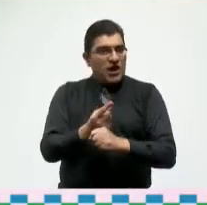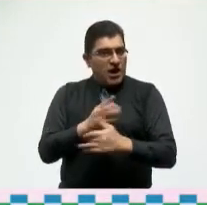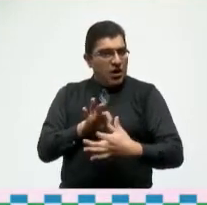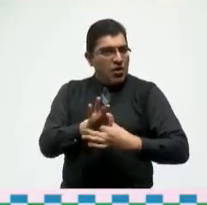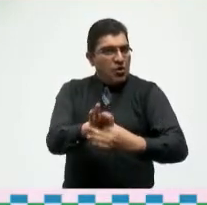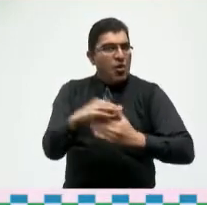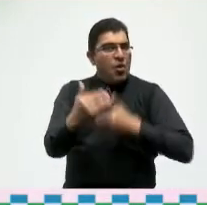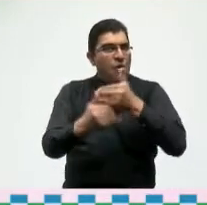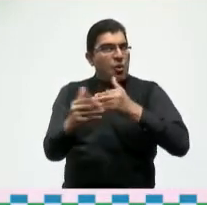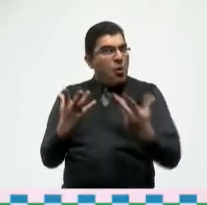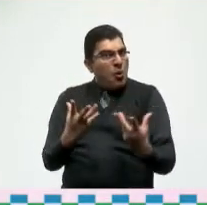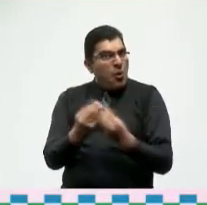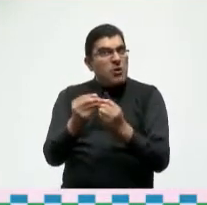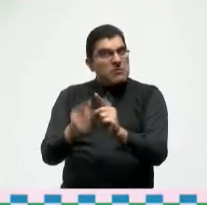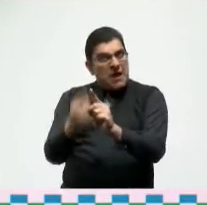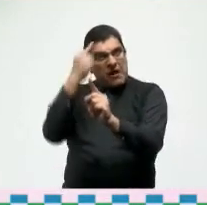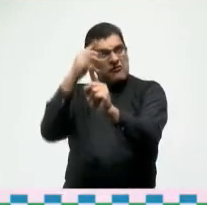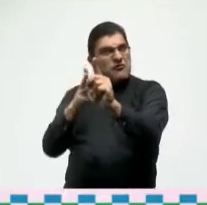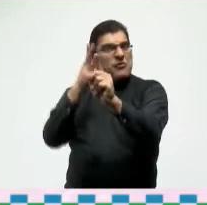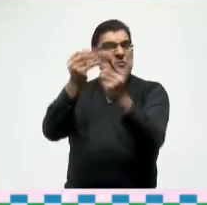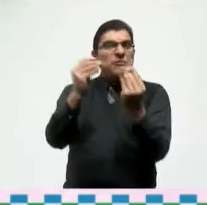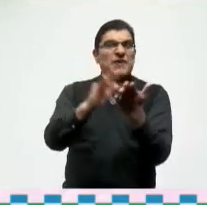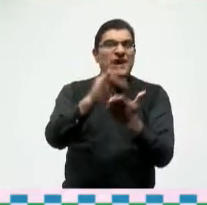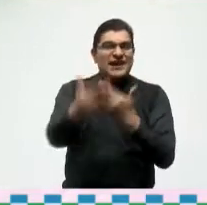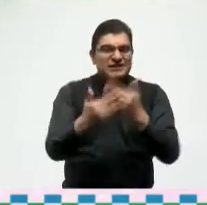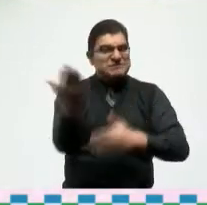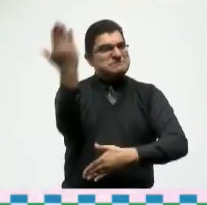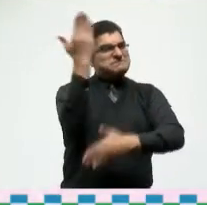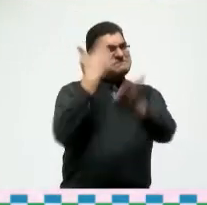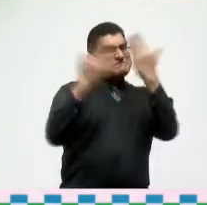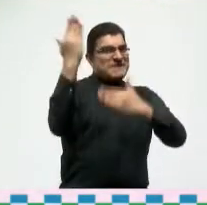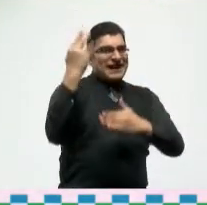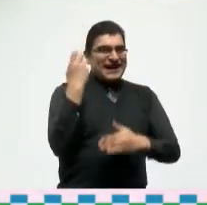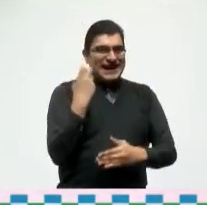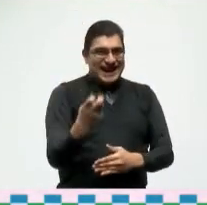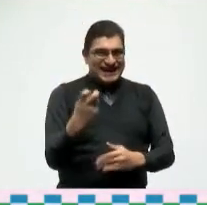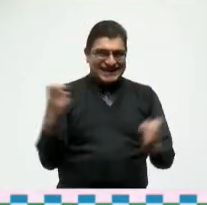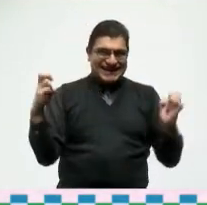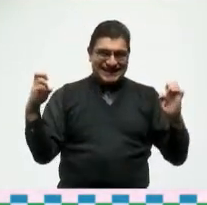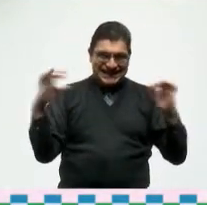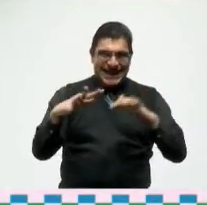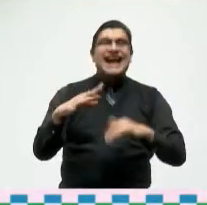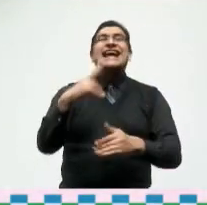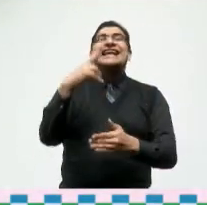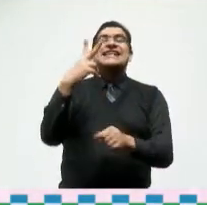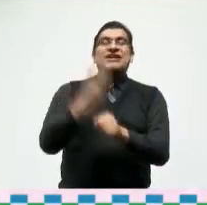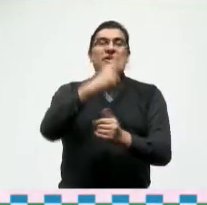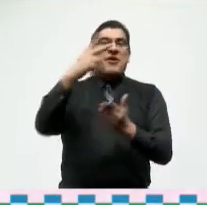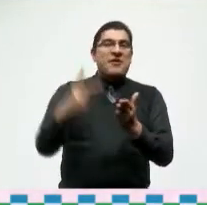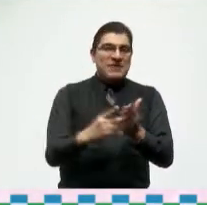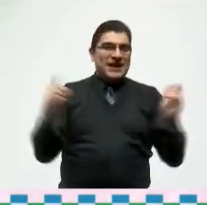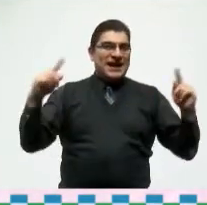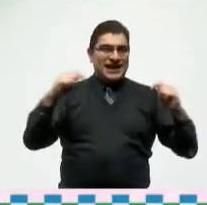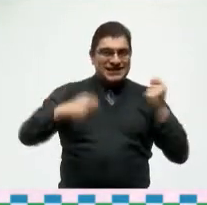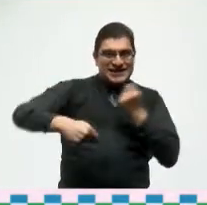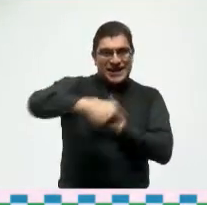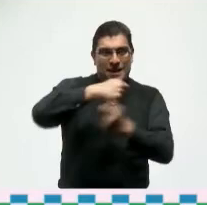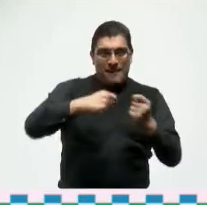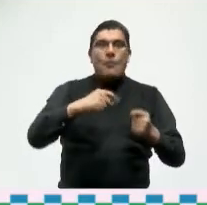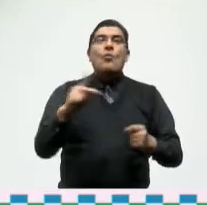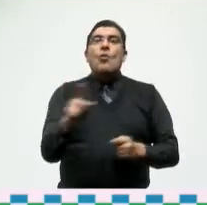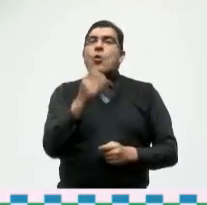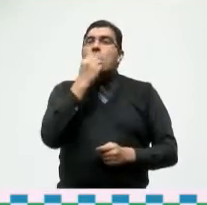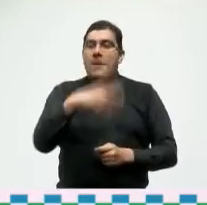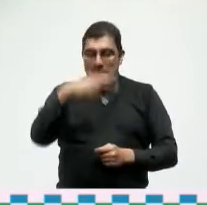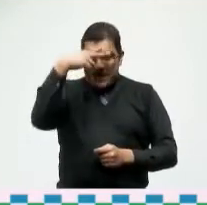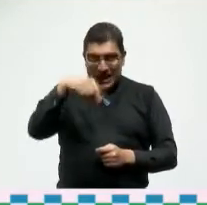juntos hacia el futuro muchas gracias y que sea un éxito esta segunda edición del tianguis de pueblos mágicos